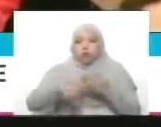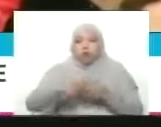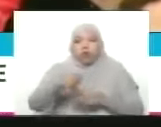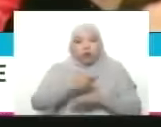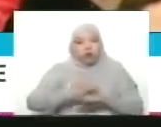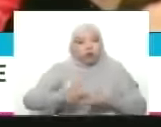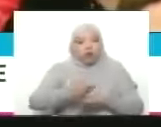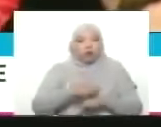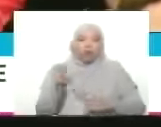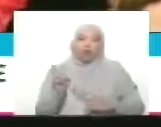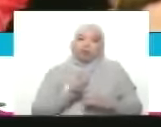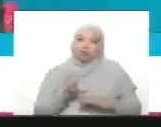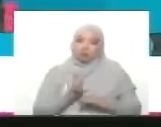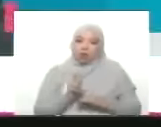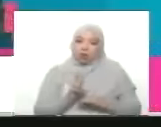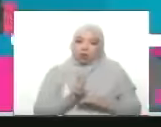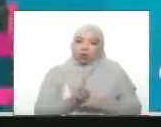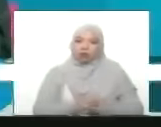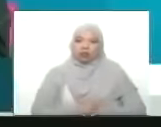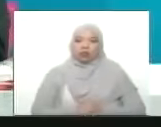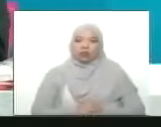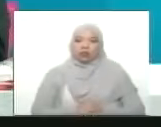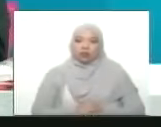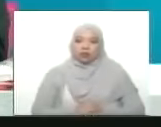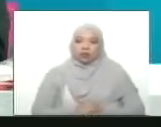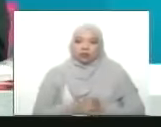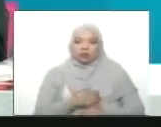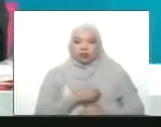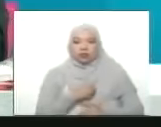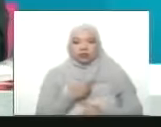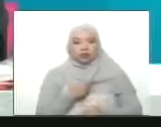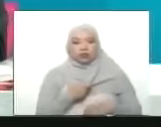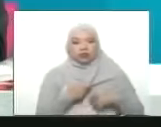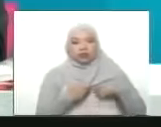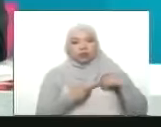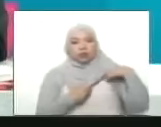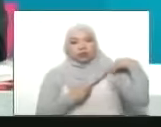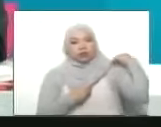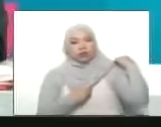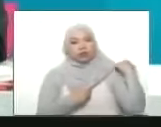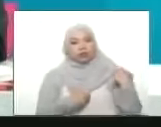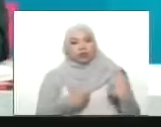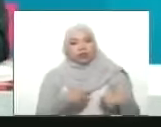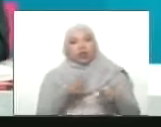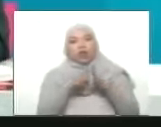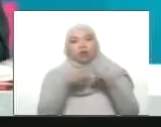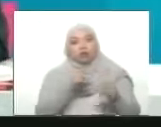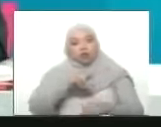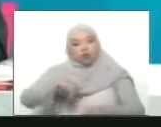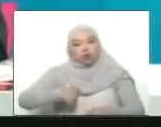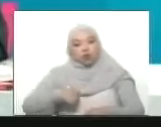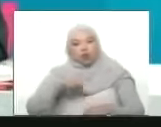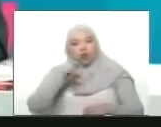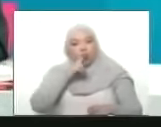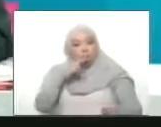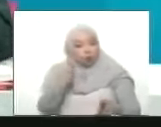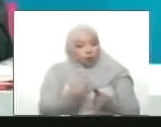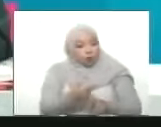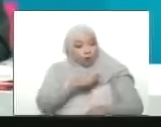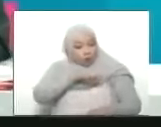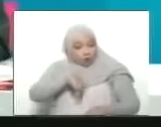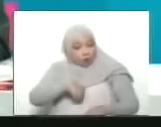estado venezolano bueno Ernesto en tus manos encomiendo nuestro honor como hombre